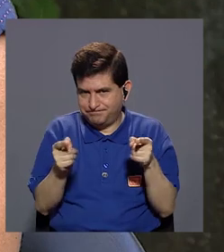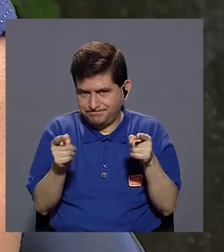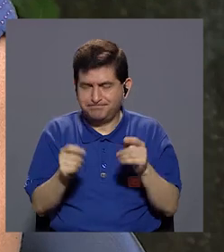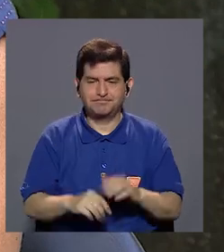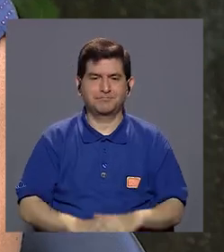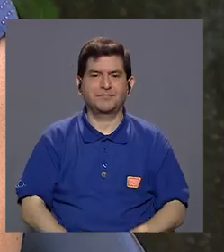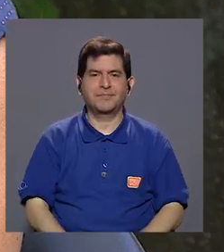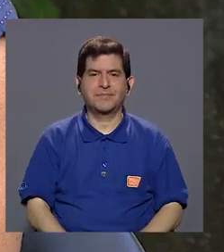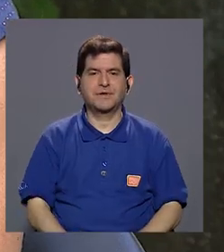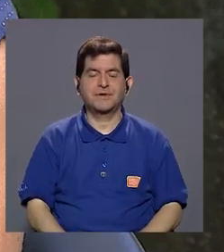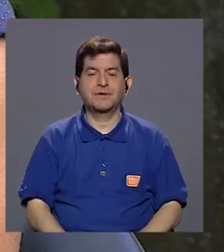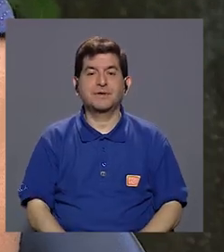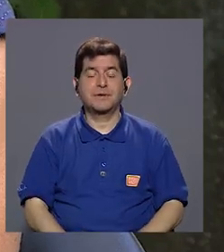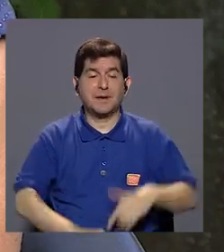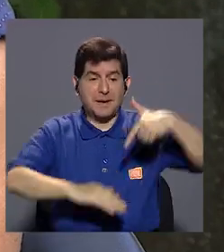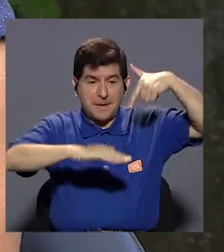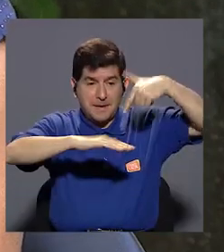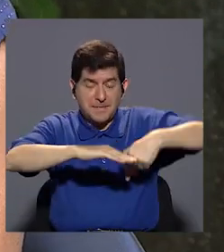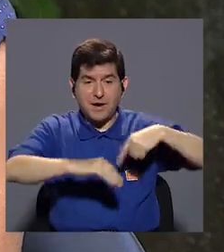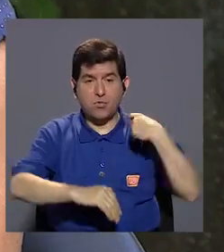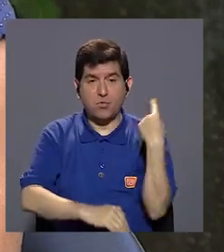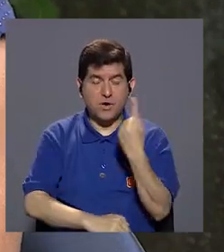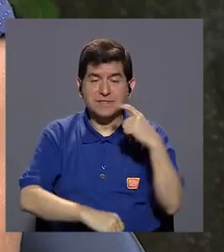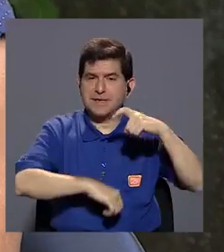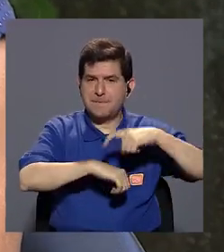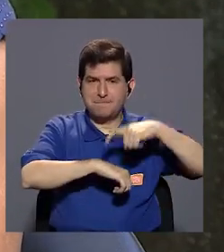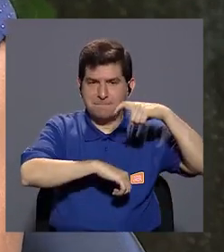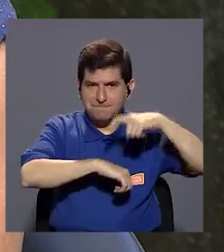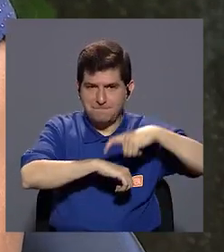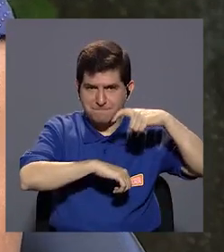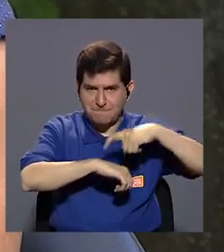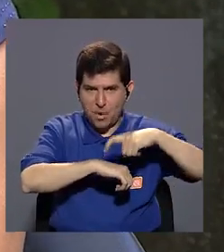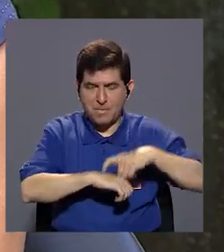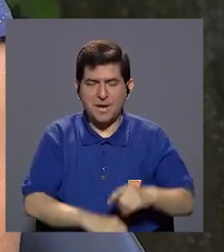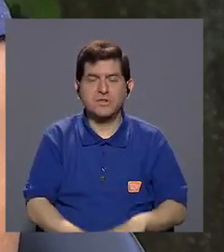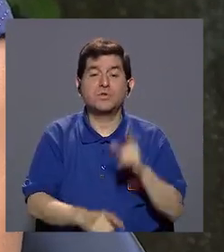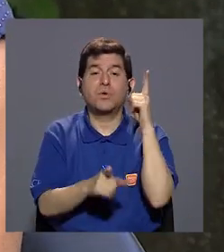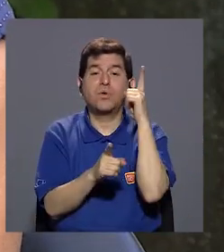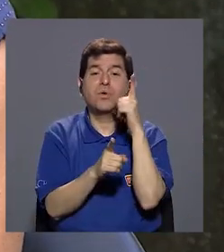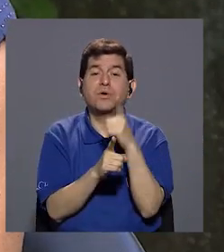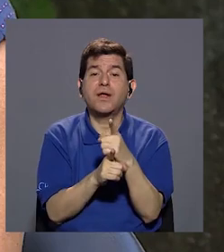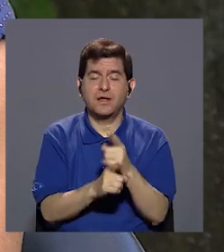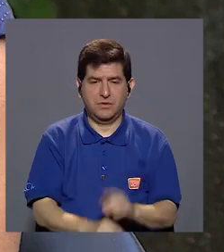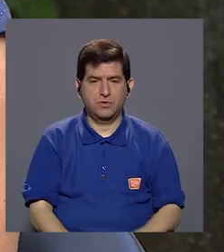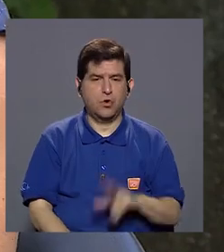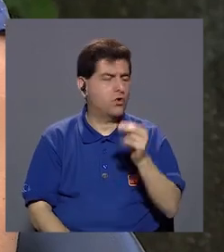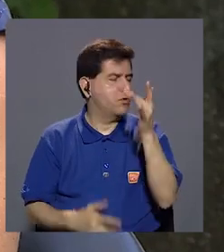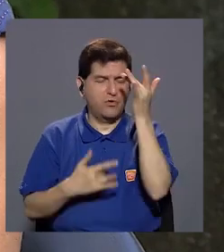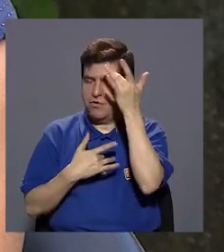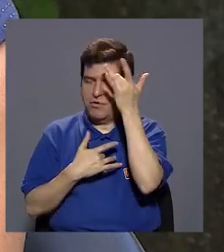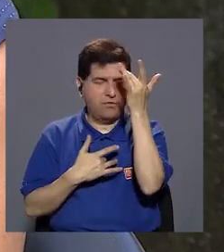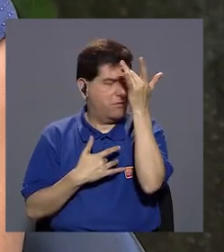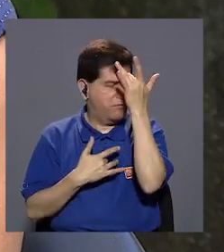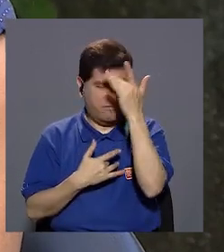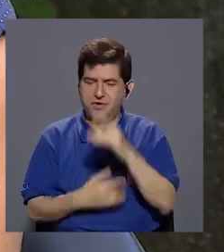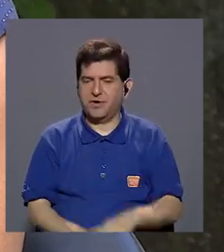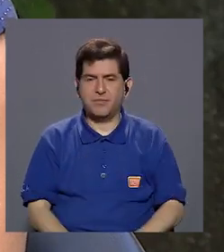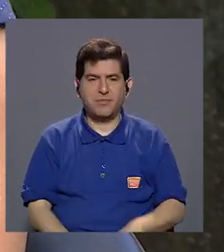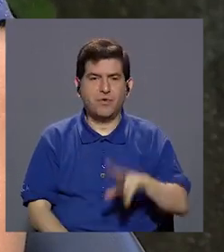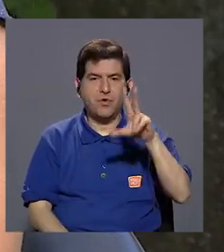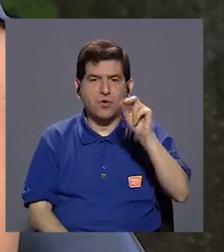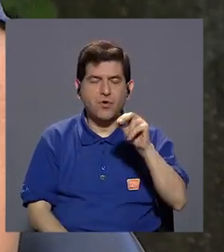poner la vacuna siempre debe hacerse en el momento... Idóneo. Idóneo. Que no estén enfermos, que no estén